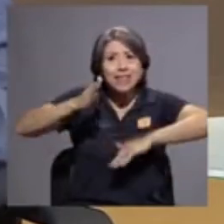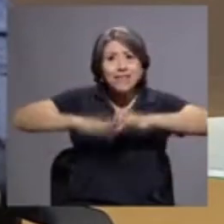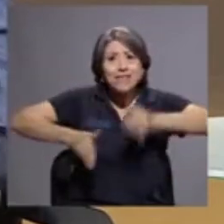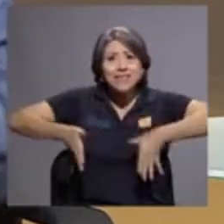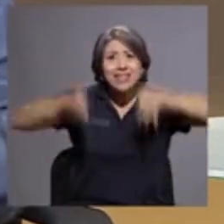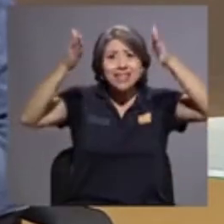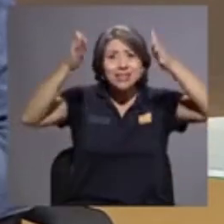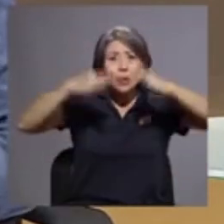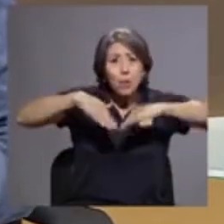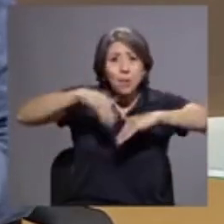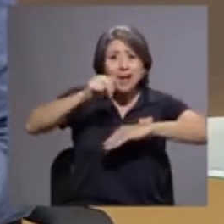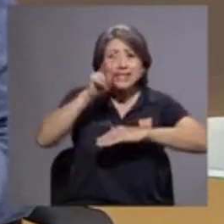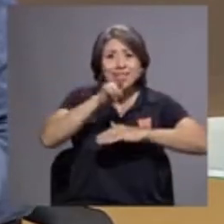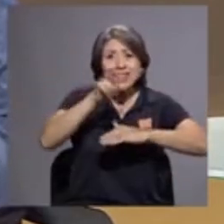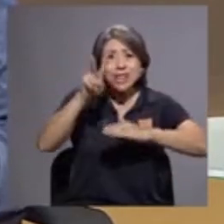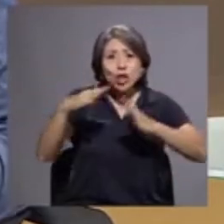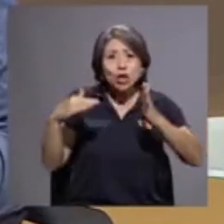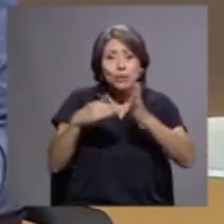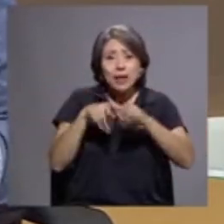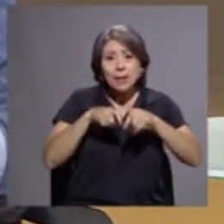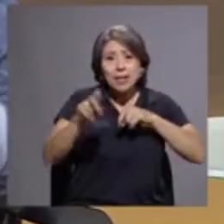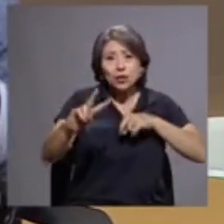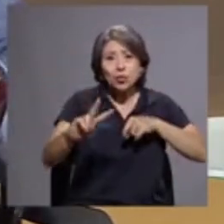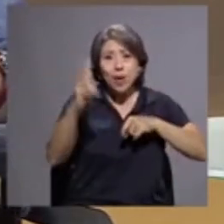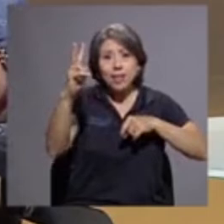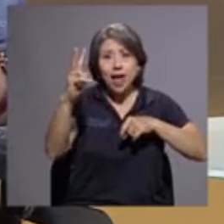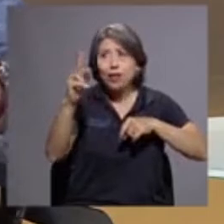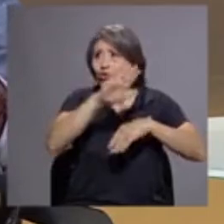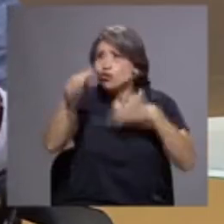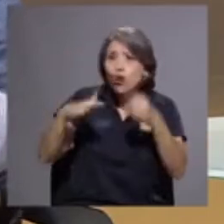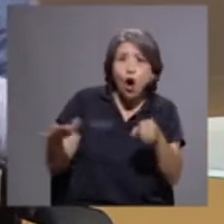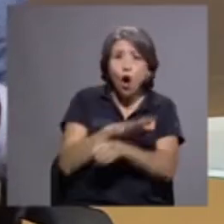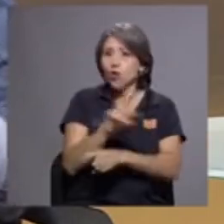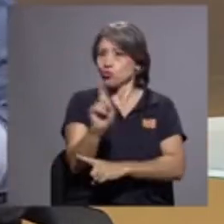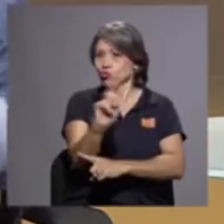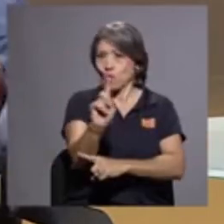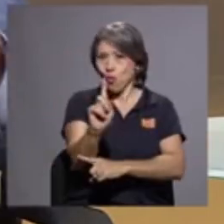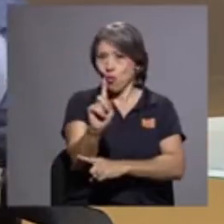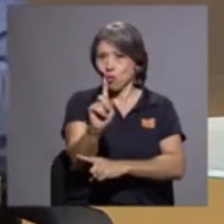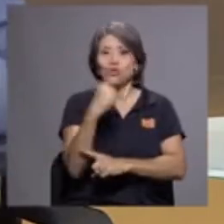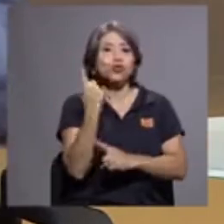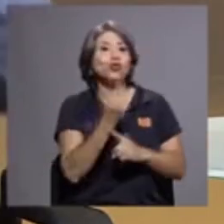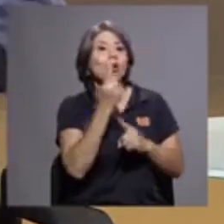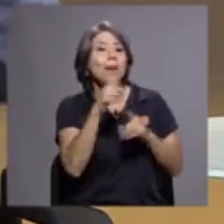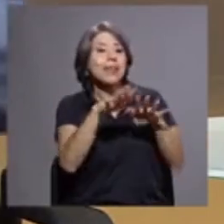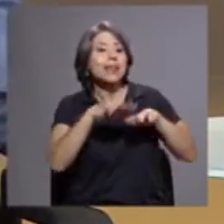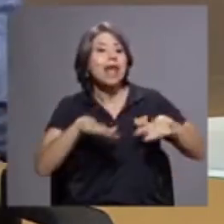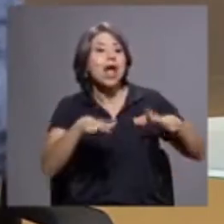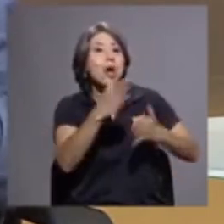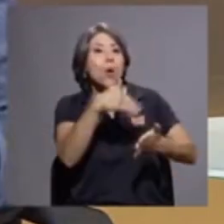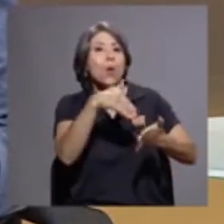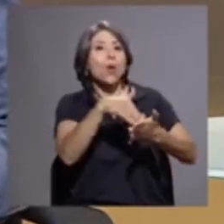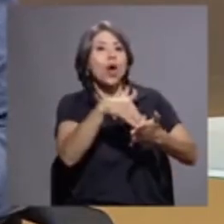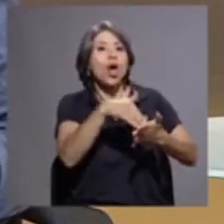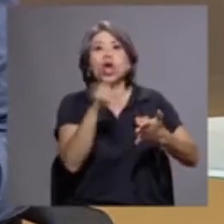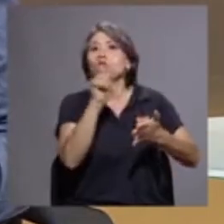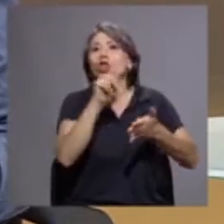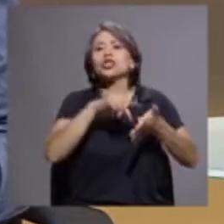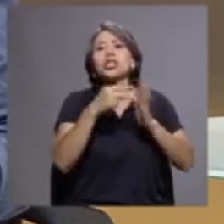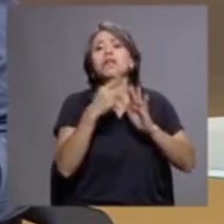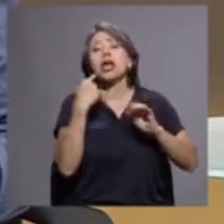cuadrados, sino es el módulo central. No quiero decir que esté minimizando, pero sí circunscribiendo.